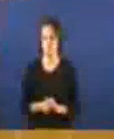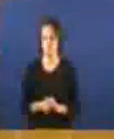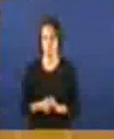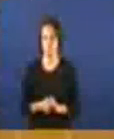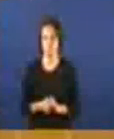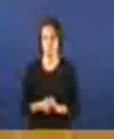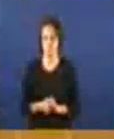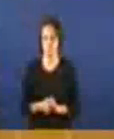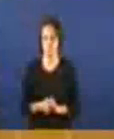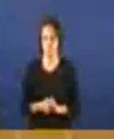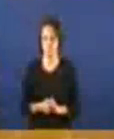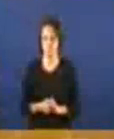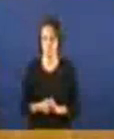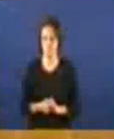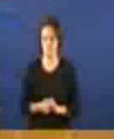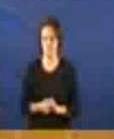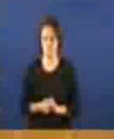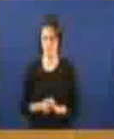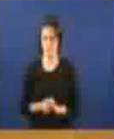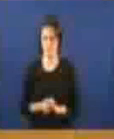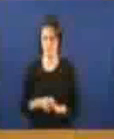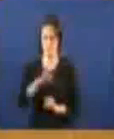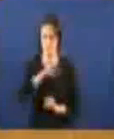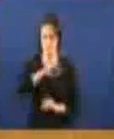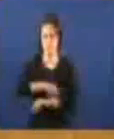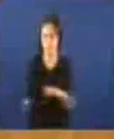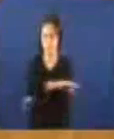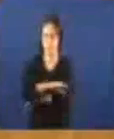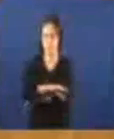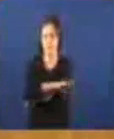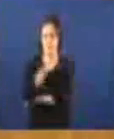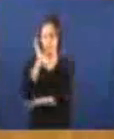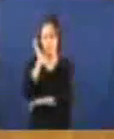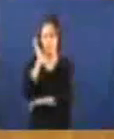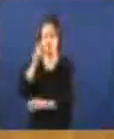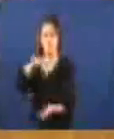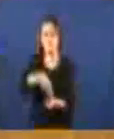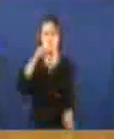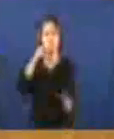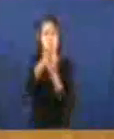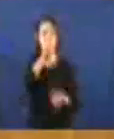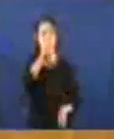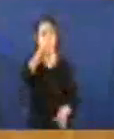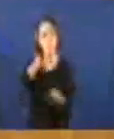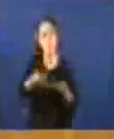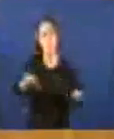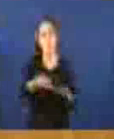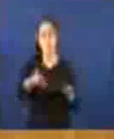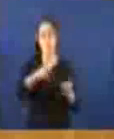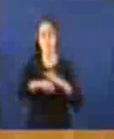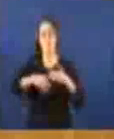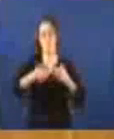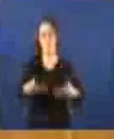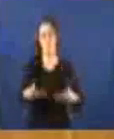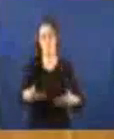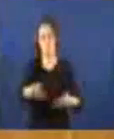Bueno. Señora consellera, ven aquí informar das líneas que van a desenvolver. Non